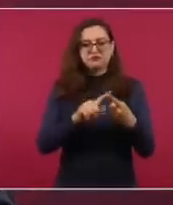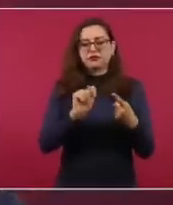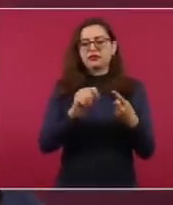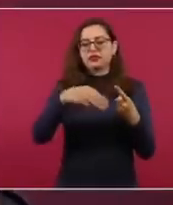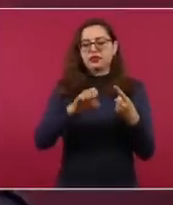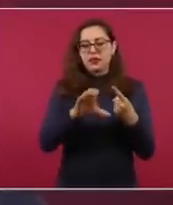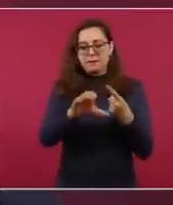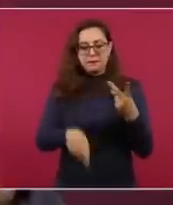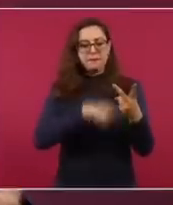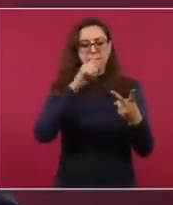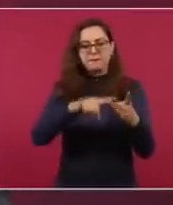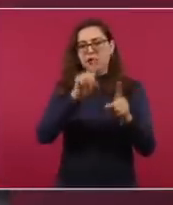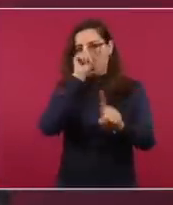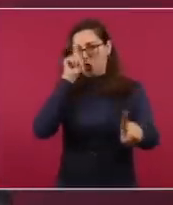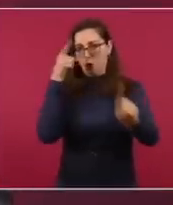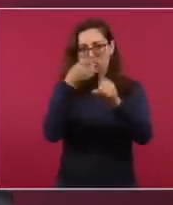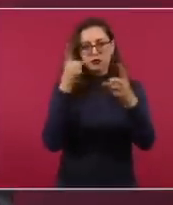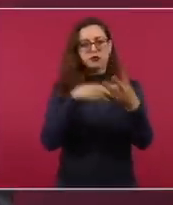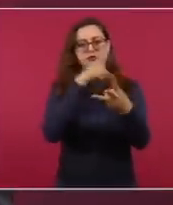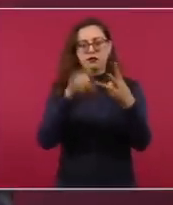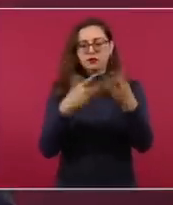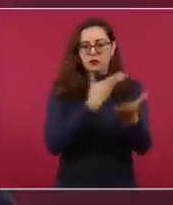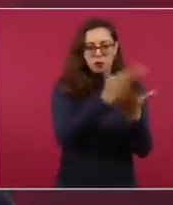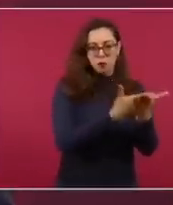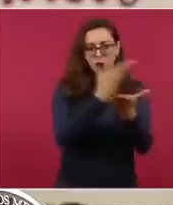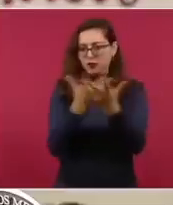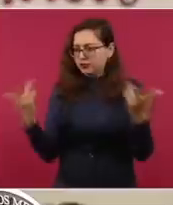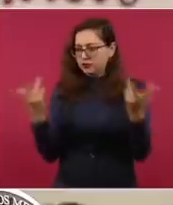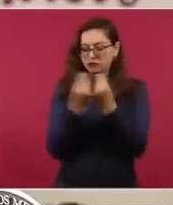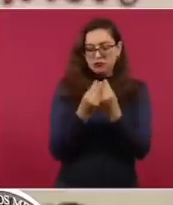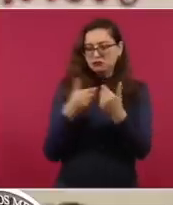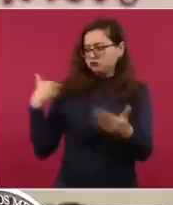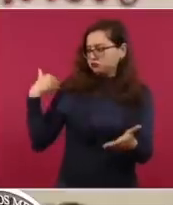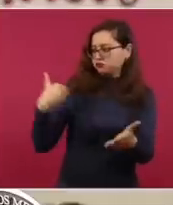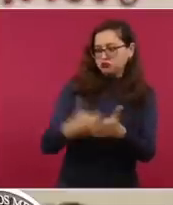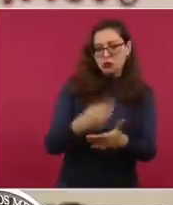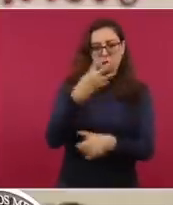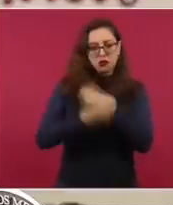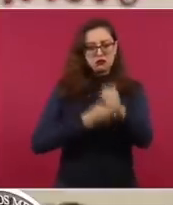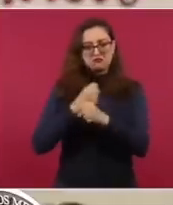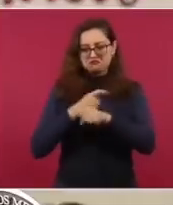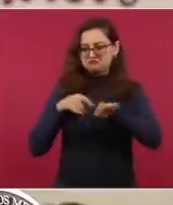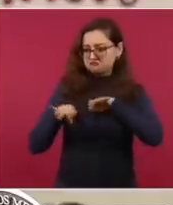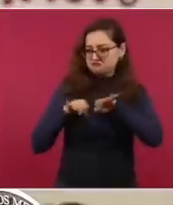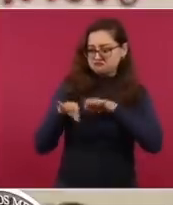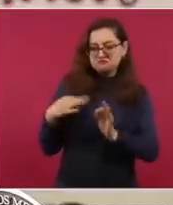entendimiento, la visión común, las iniciativas en conjunto, pues ha tenido frutos, ha rendido frutos. Entonces, se tiene